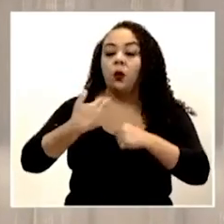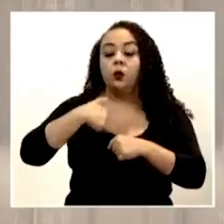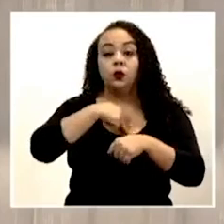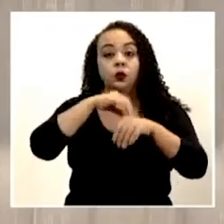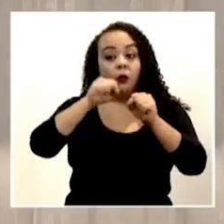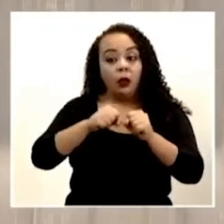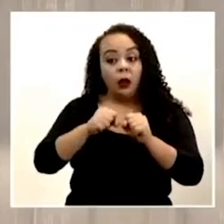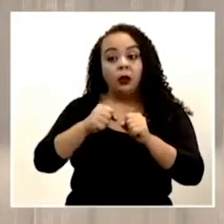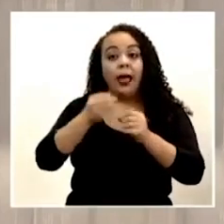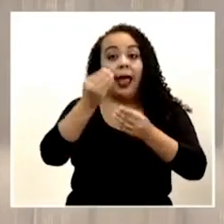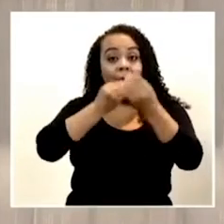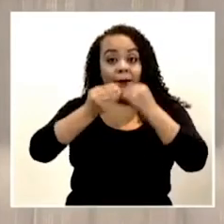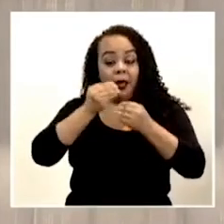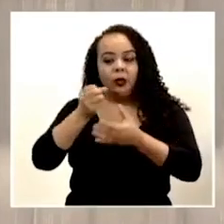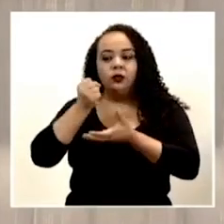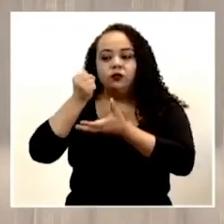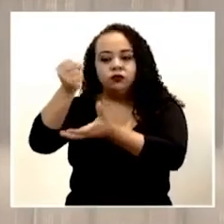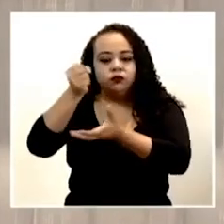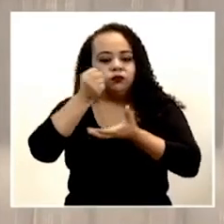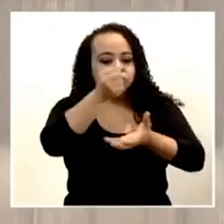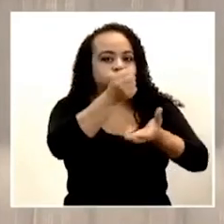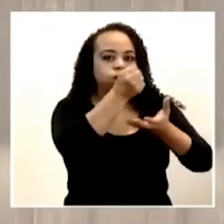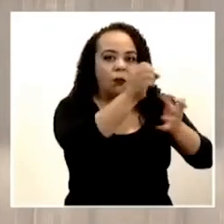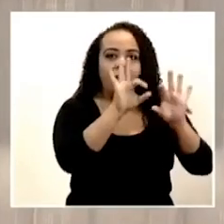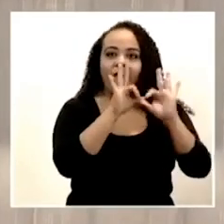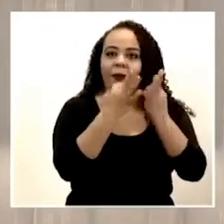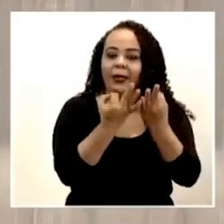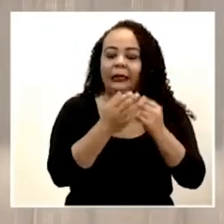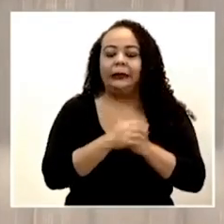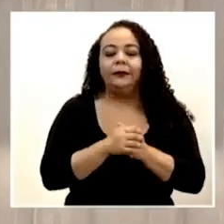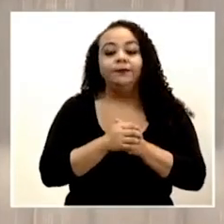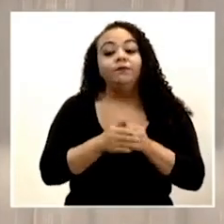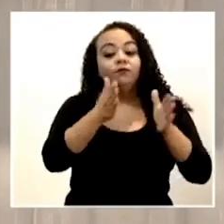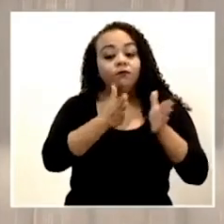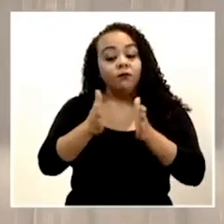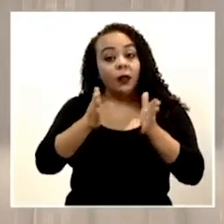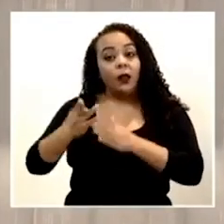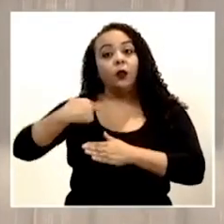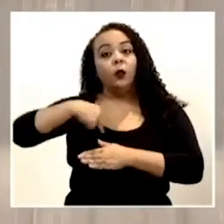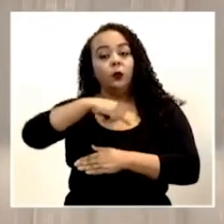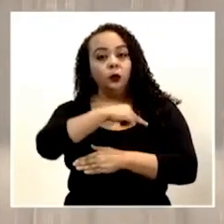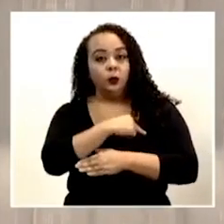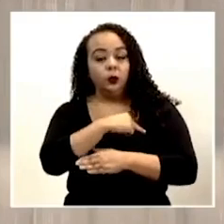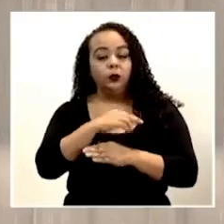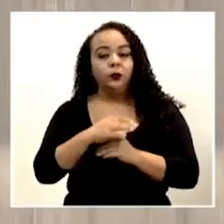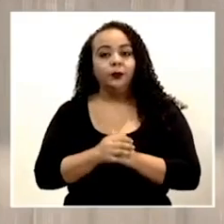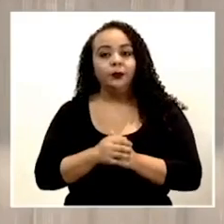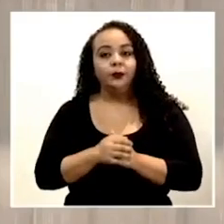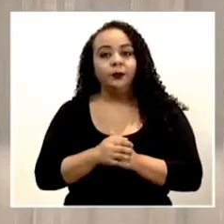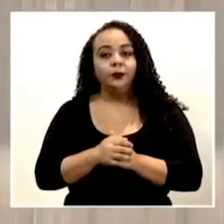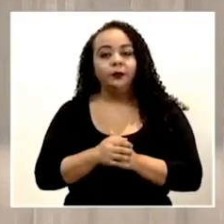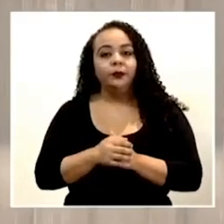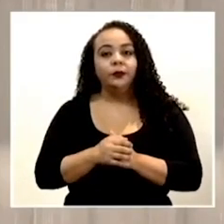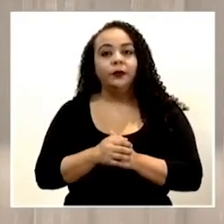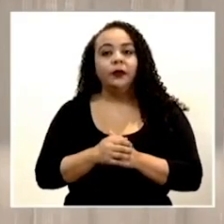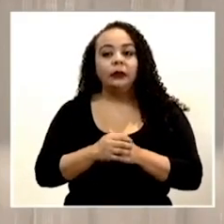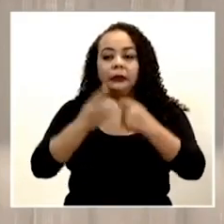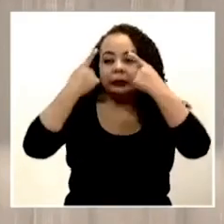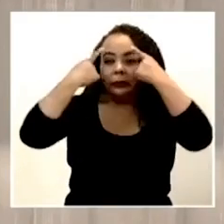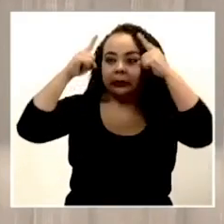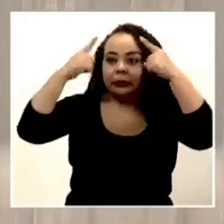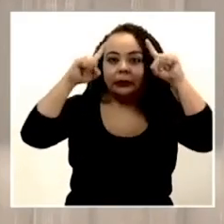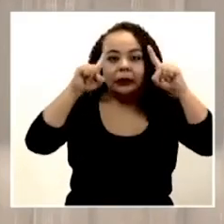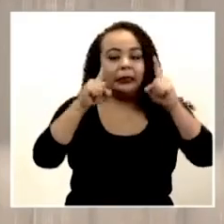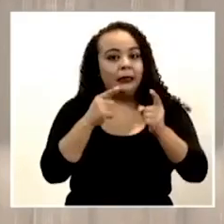llegar alimentos a las familias. Está previsto que podamos lograr